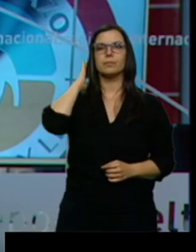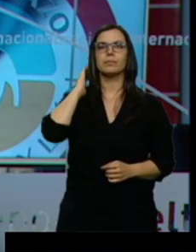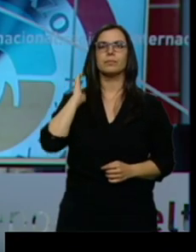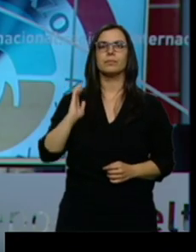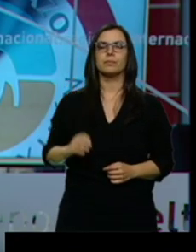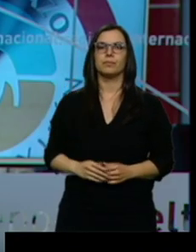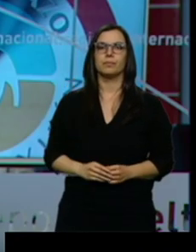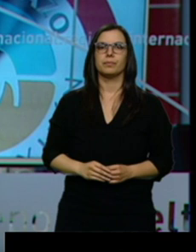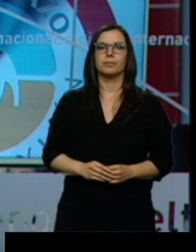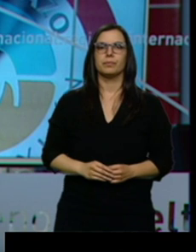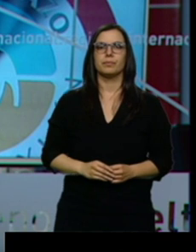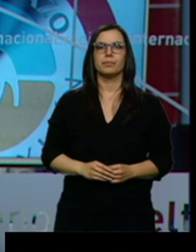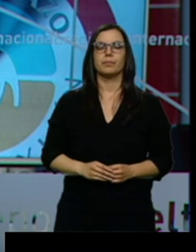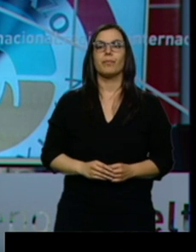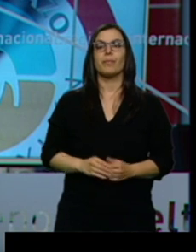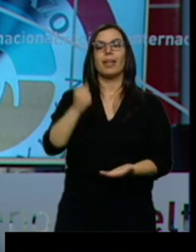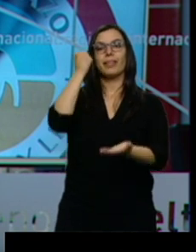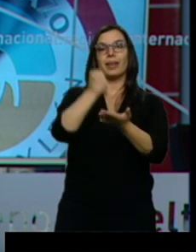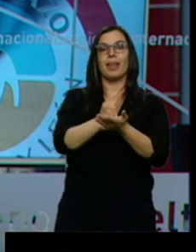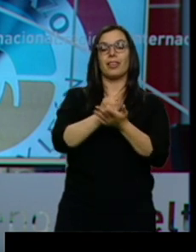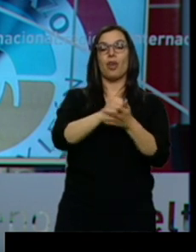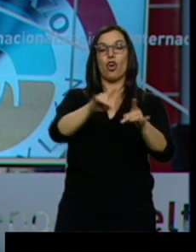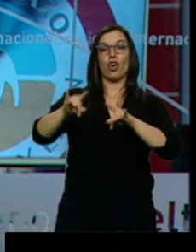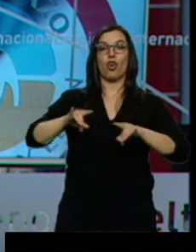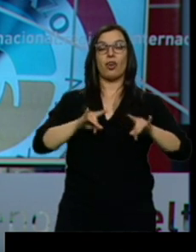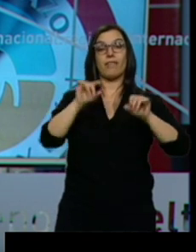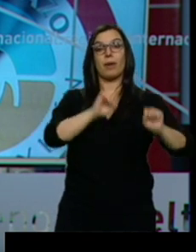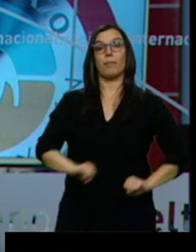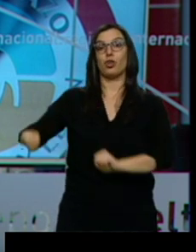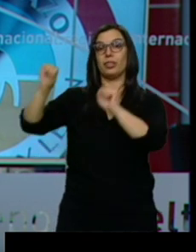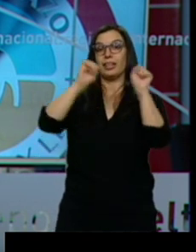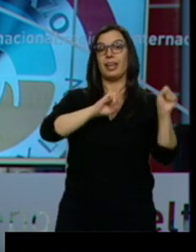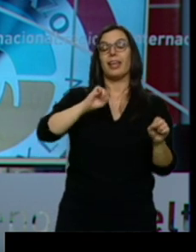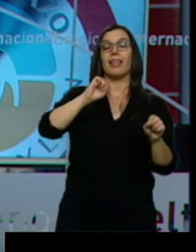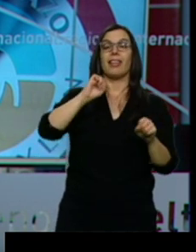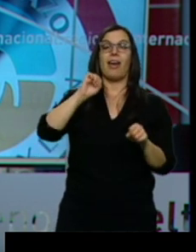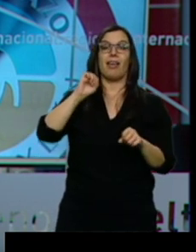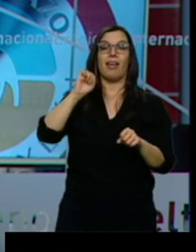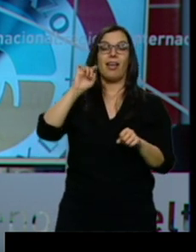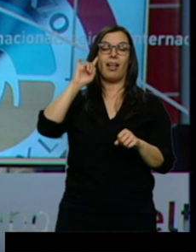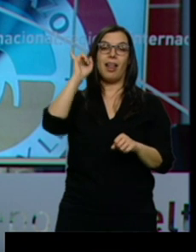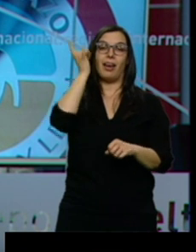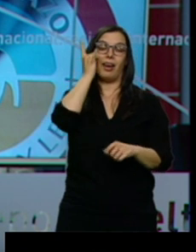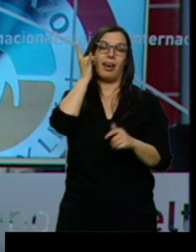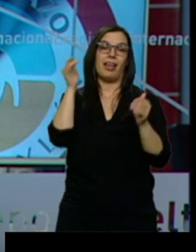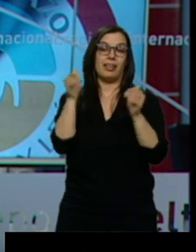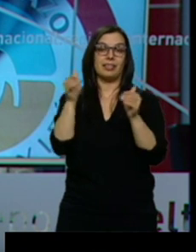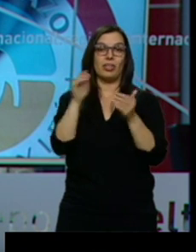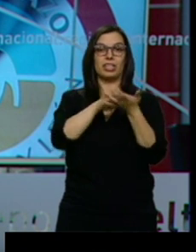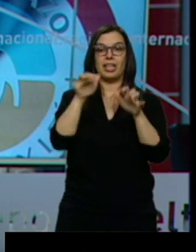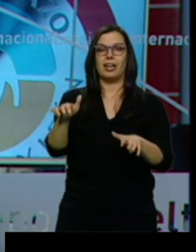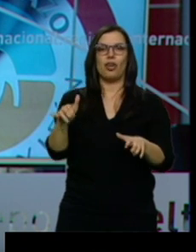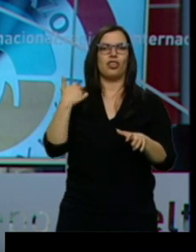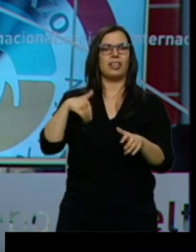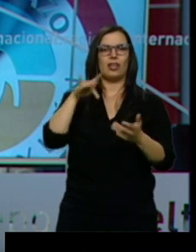La Indicación Geográfica Protegida al Hechazo de Castilla y León ha ampliado sus fronteras a toda la comunidad. Así lo ha aprobado la Comisión